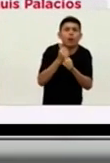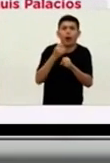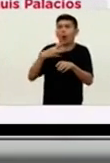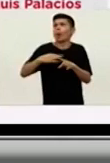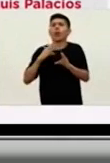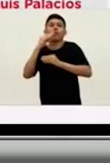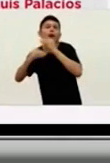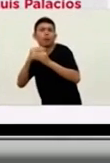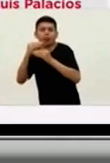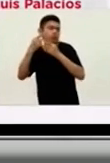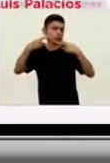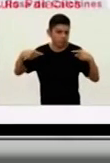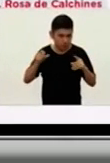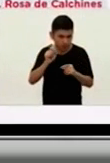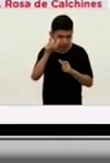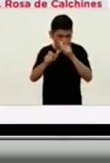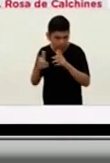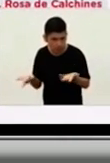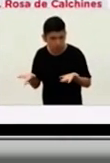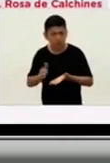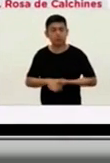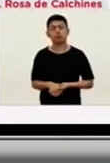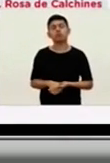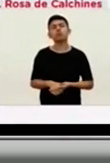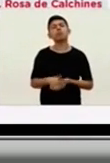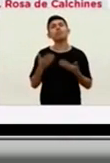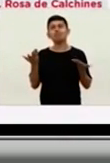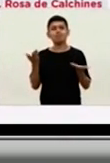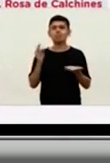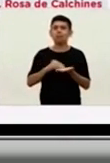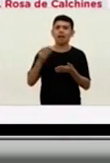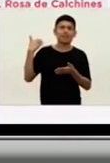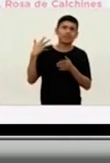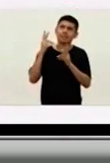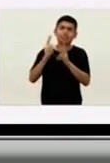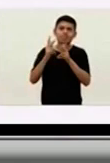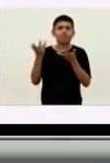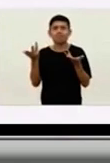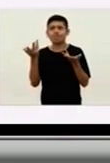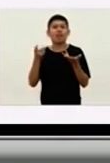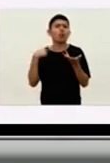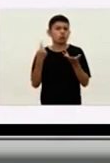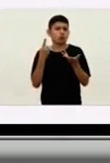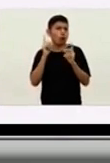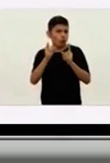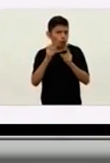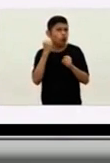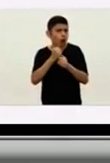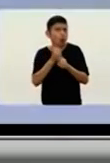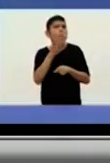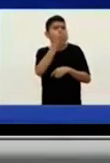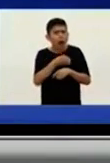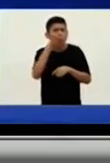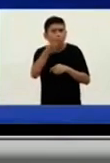vida familiar y demás de las personas. ¿Qué más decirle que no lo hayamos dicho hasta ahora? Seguimos trabajando en testear,